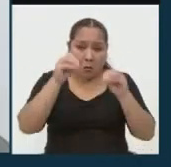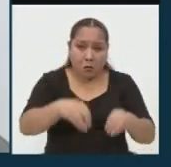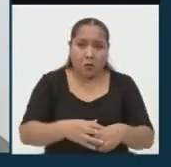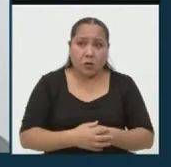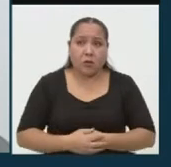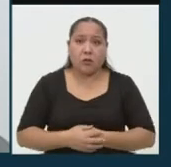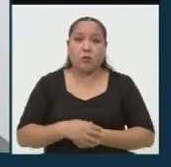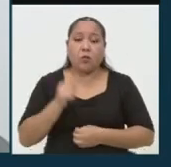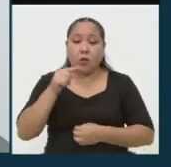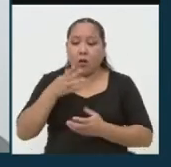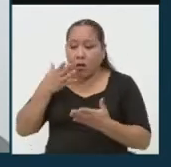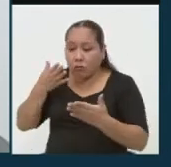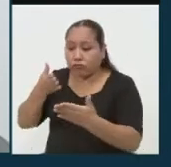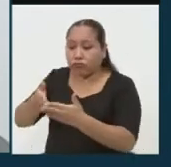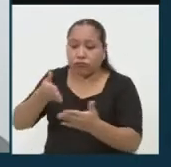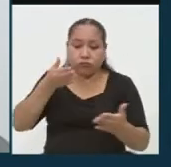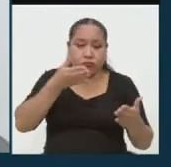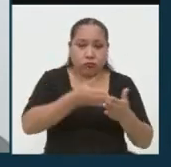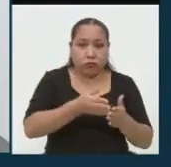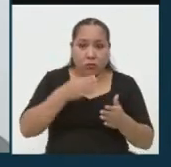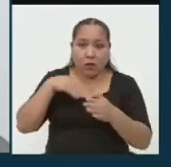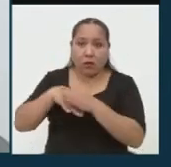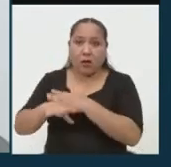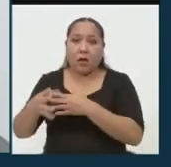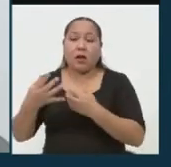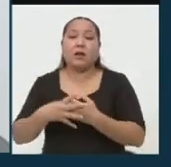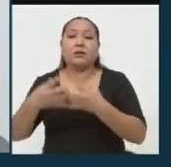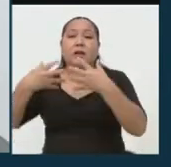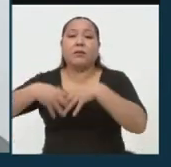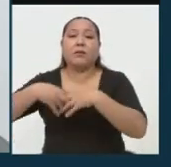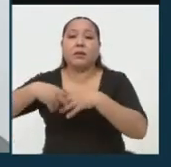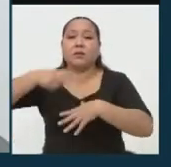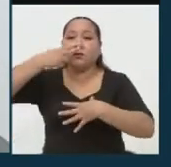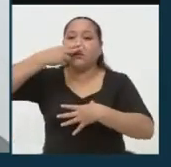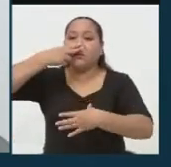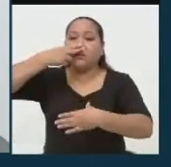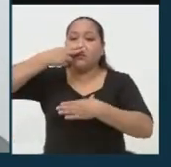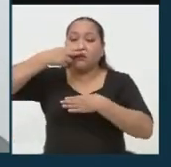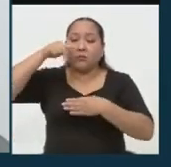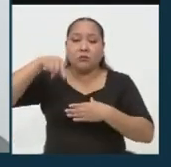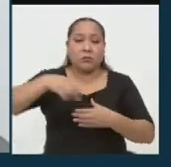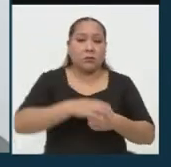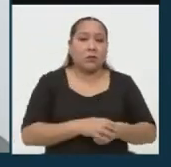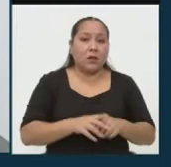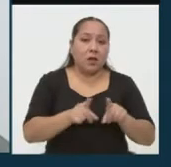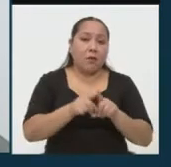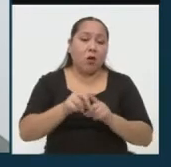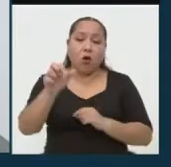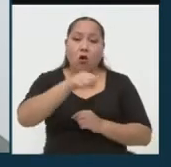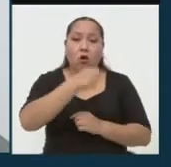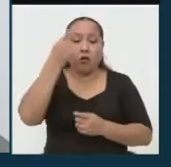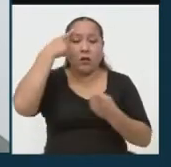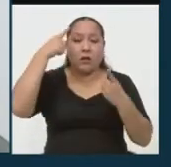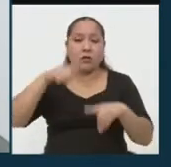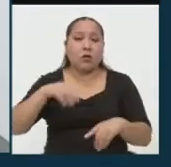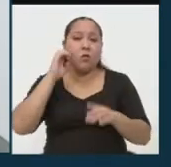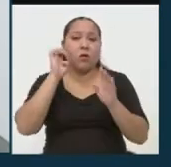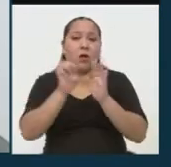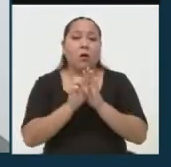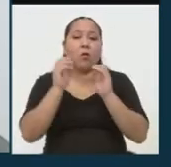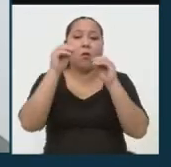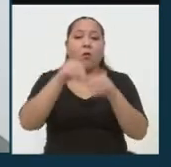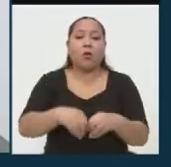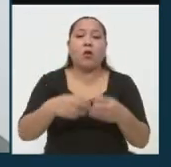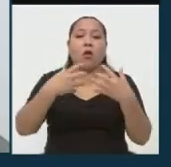pueda intervenir las plantas de oxígeno. Además, puede tomar otras medidas, otras decisiones, como por ejemplo, instalar